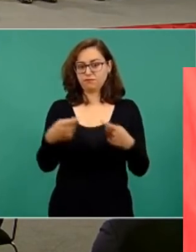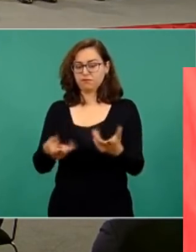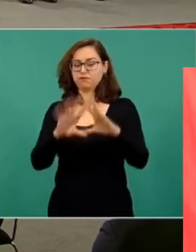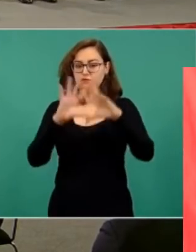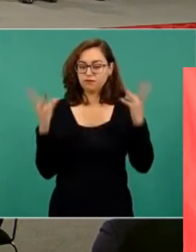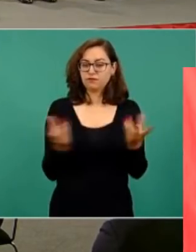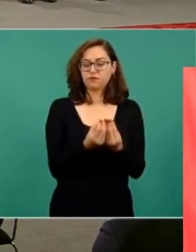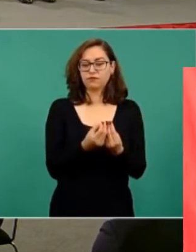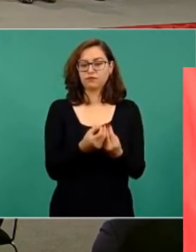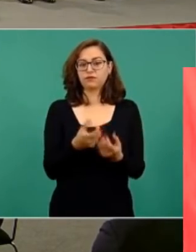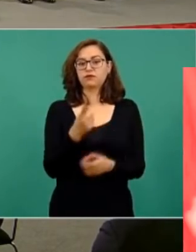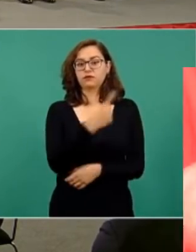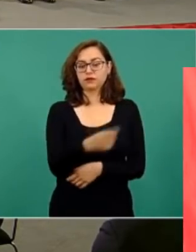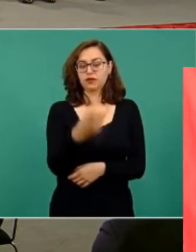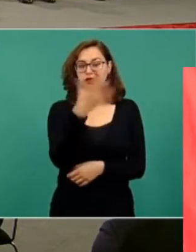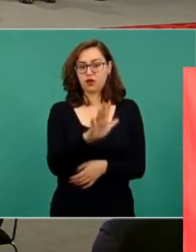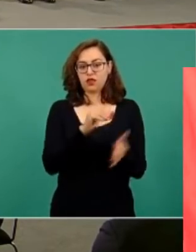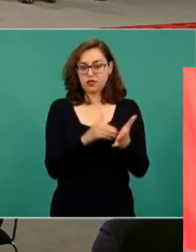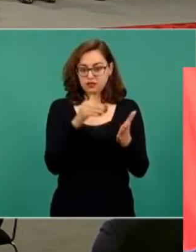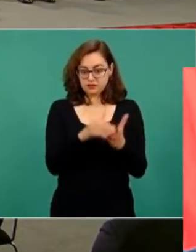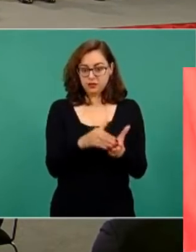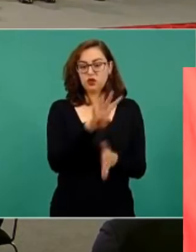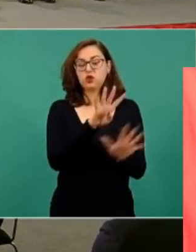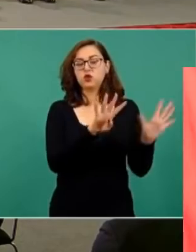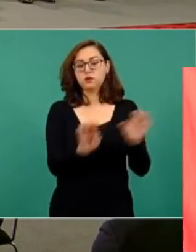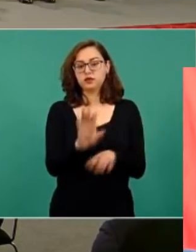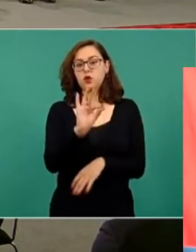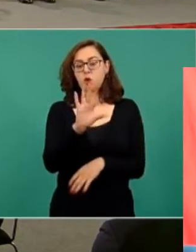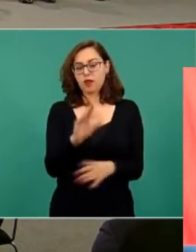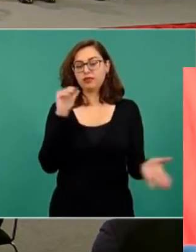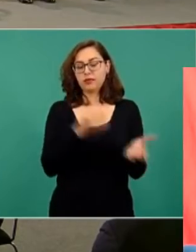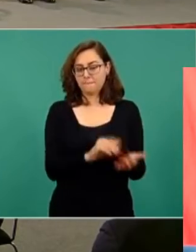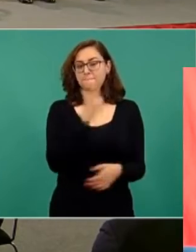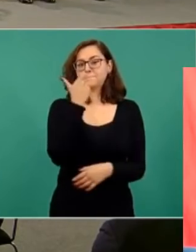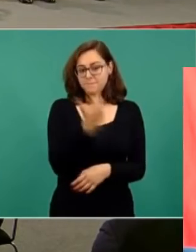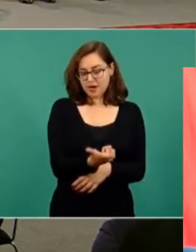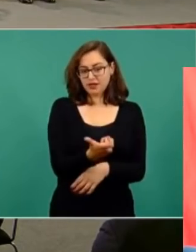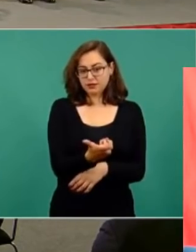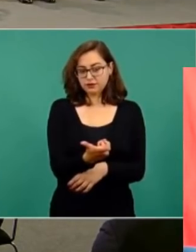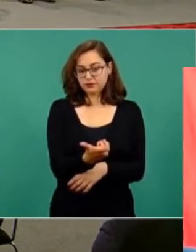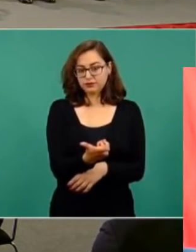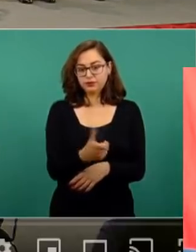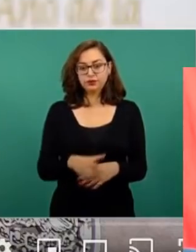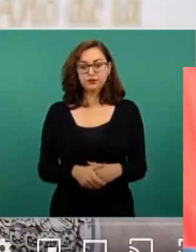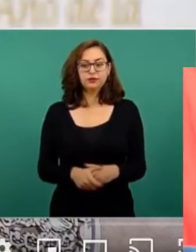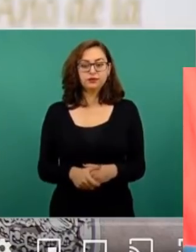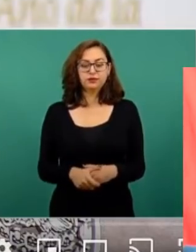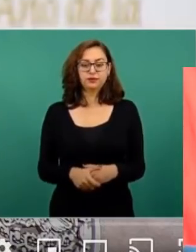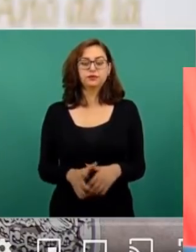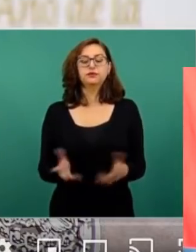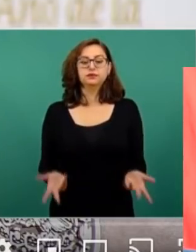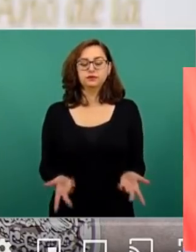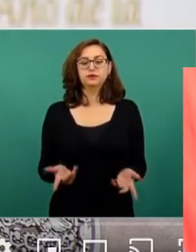monto a entregar el día de hoy serán 110 millones 940 mil pesos, que deriva de los resultados